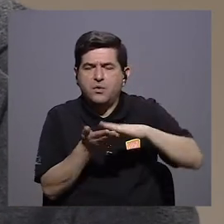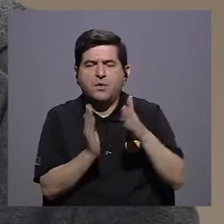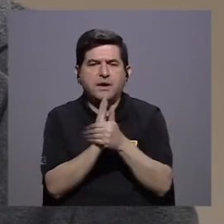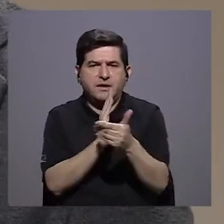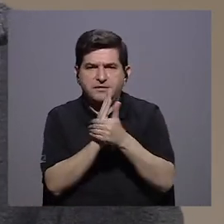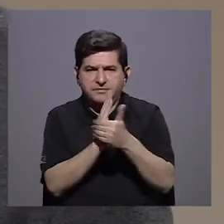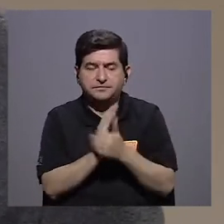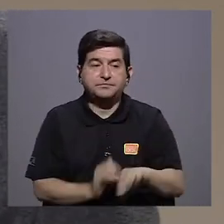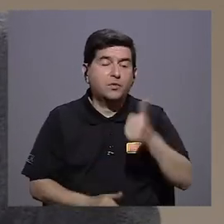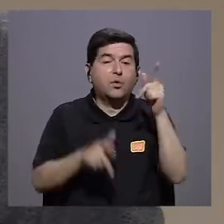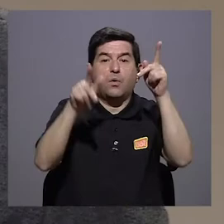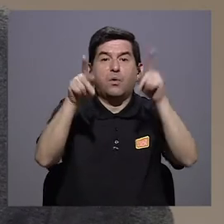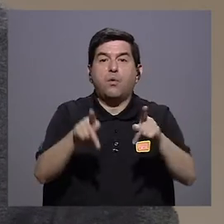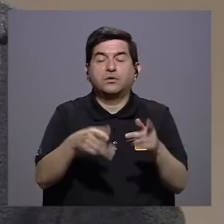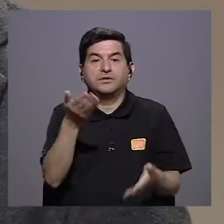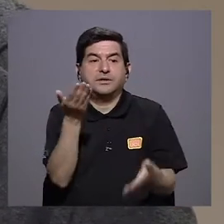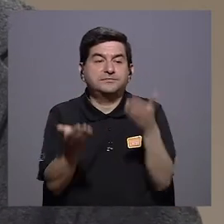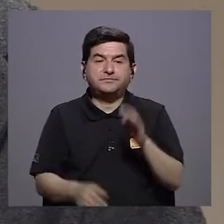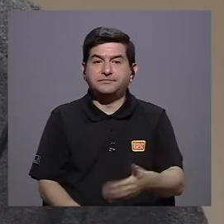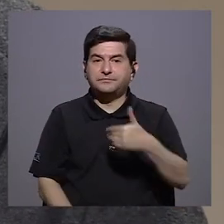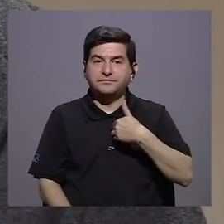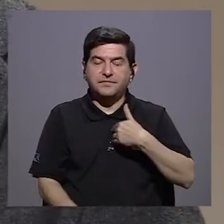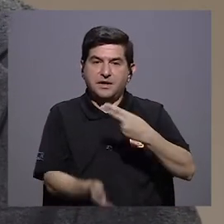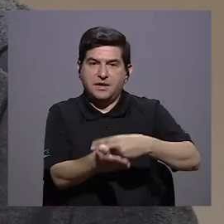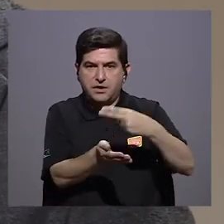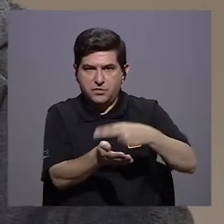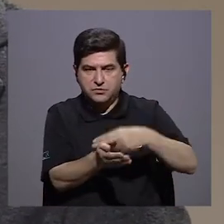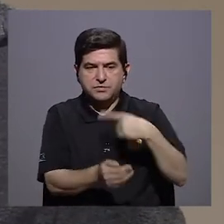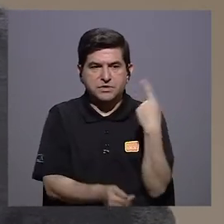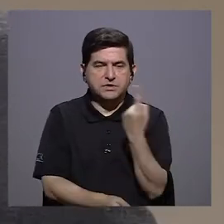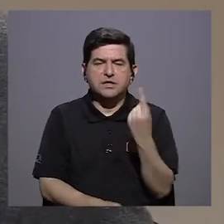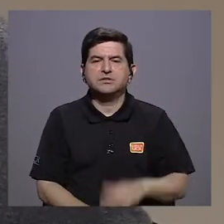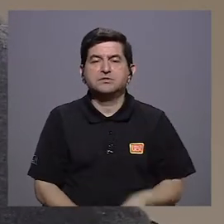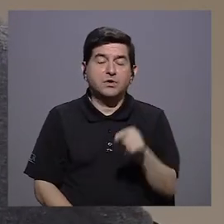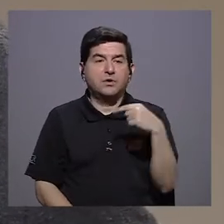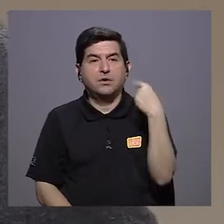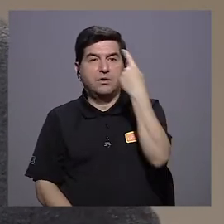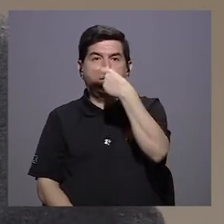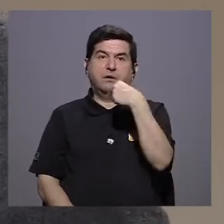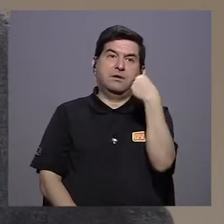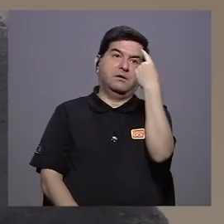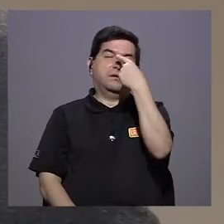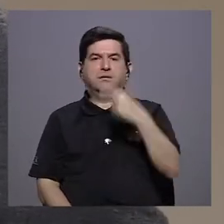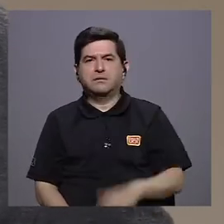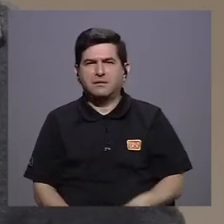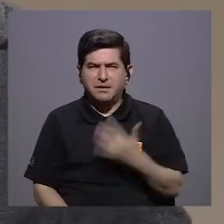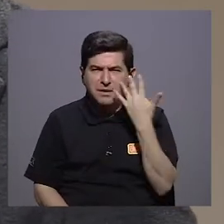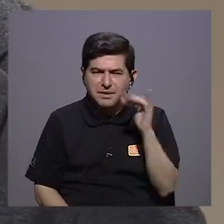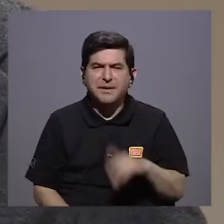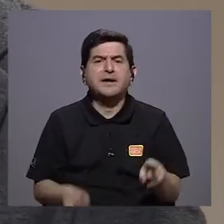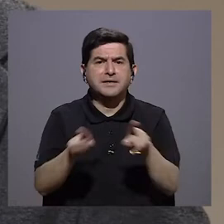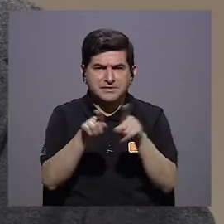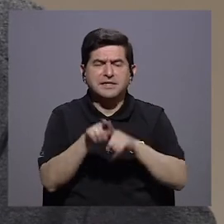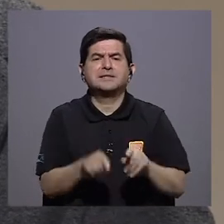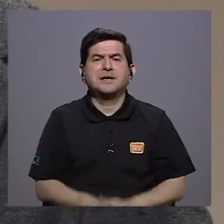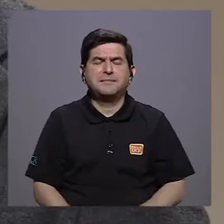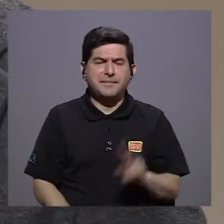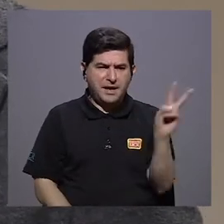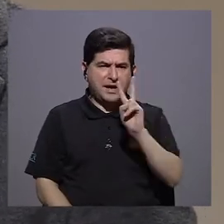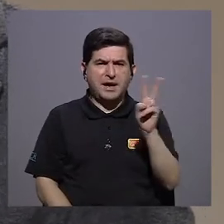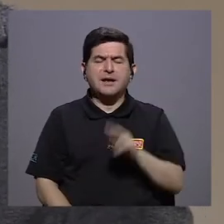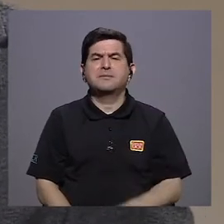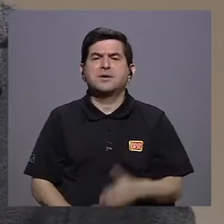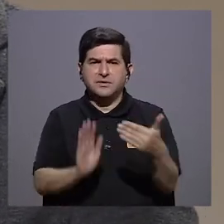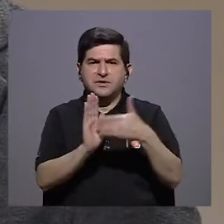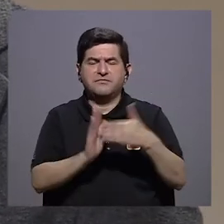capacidad del olfato. Otros pacientes se están presentando en el hospital tal vez solo con un poco de desorientación. Y parece que el virus también tiene cierta afectación